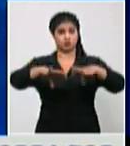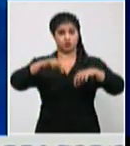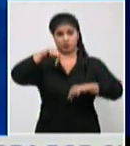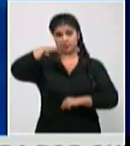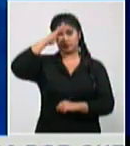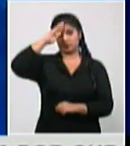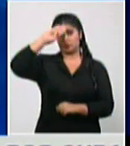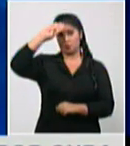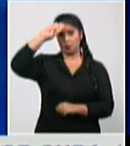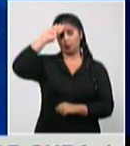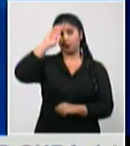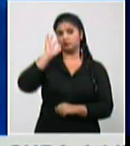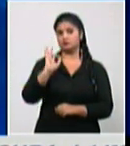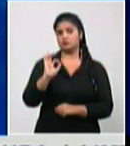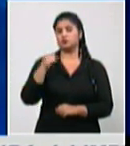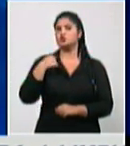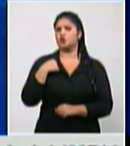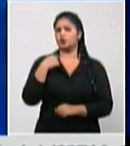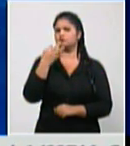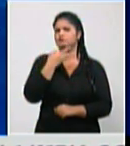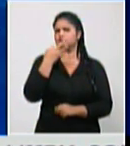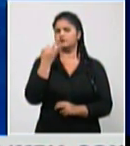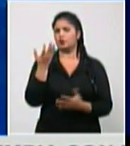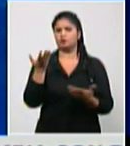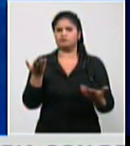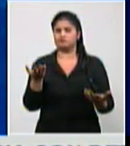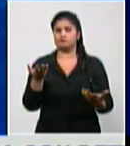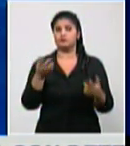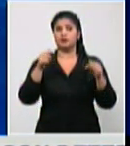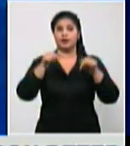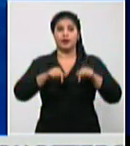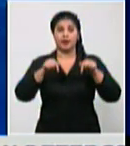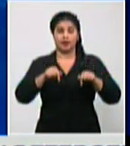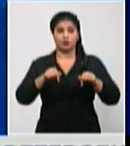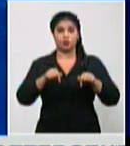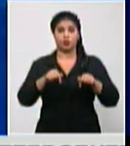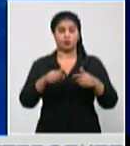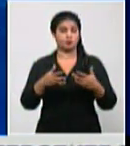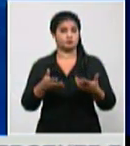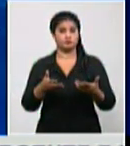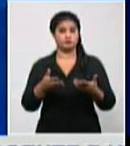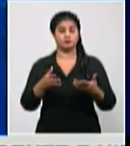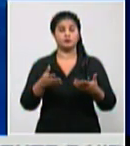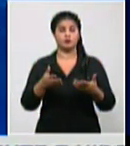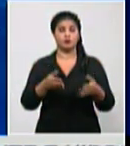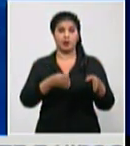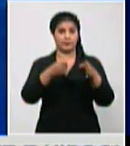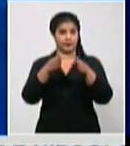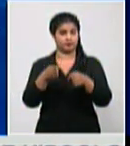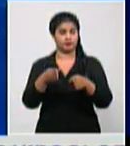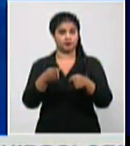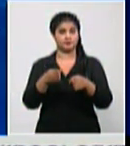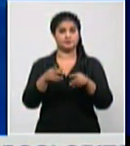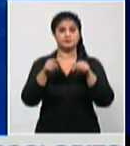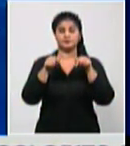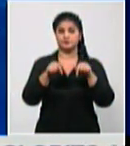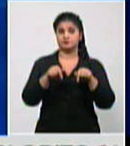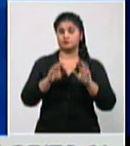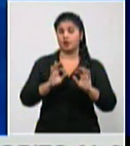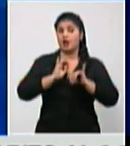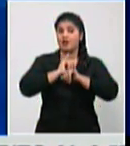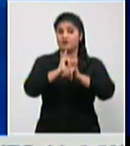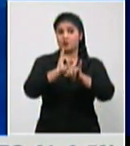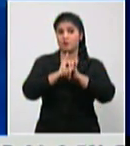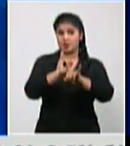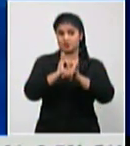yo me atrevo a a meterme en el mundo de de los pronósticos y no sé